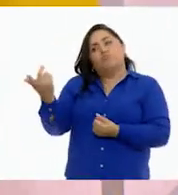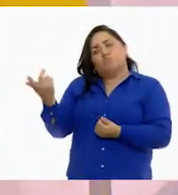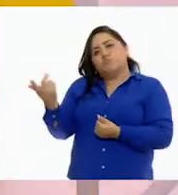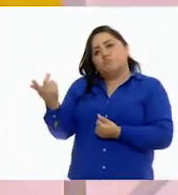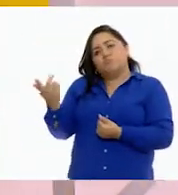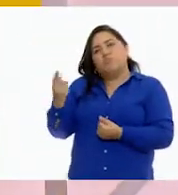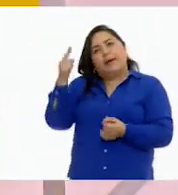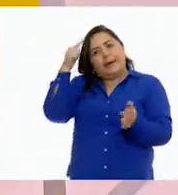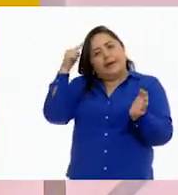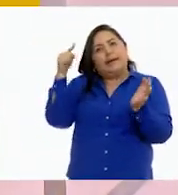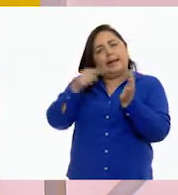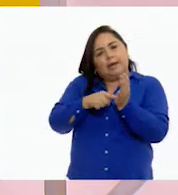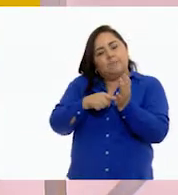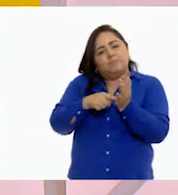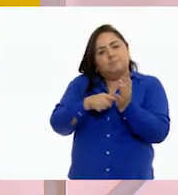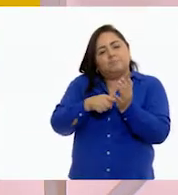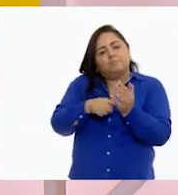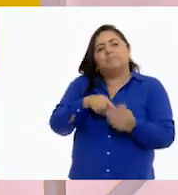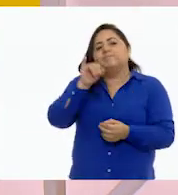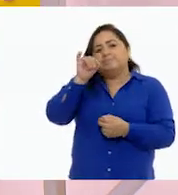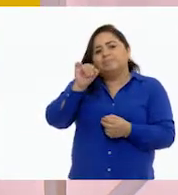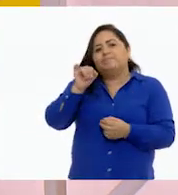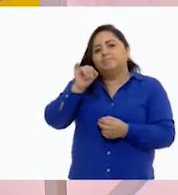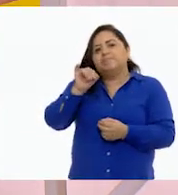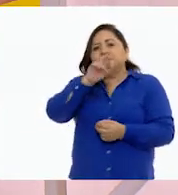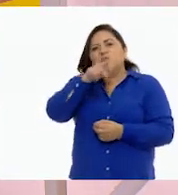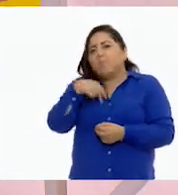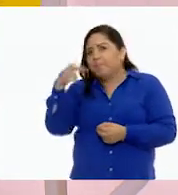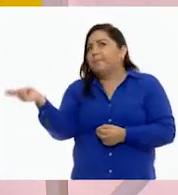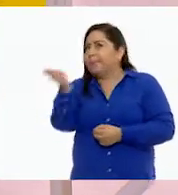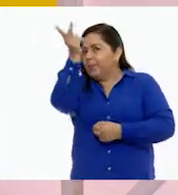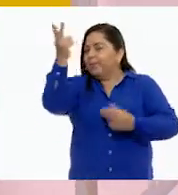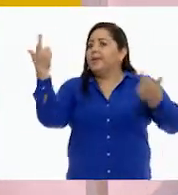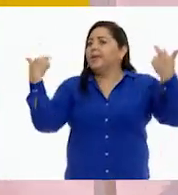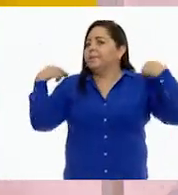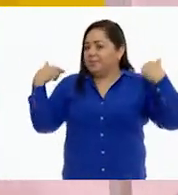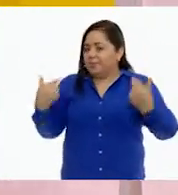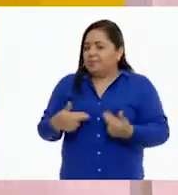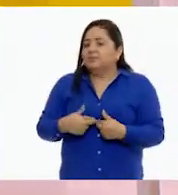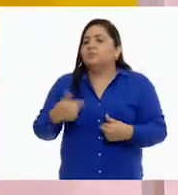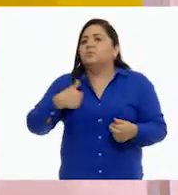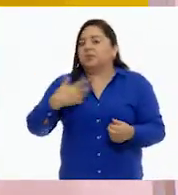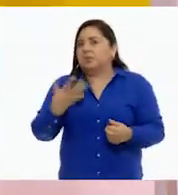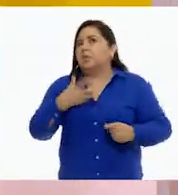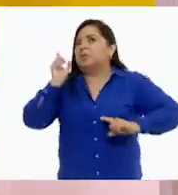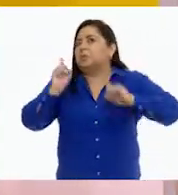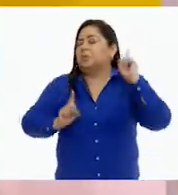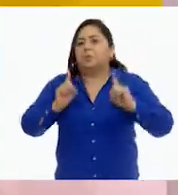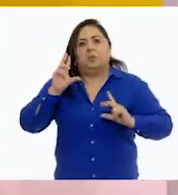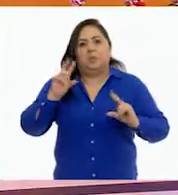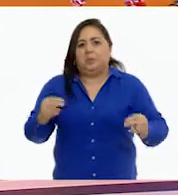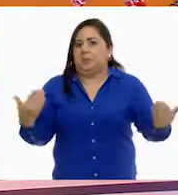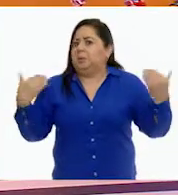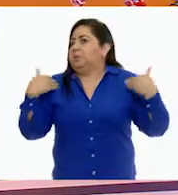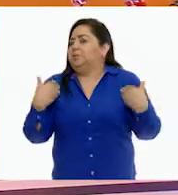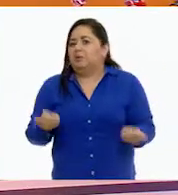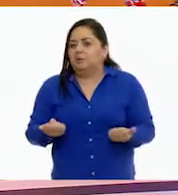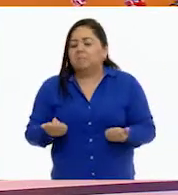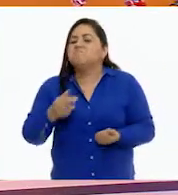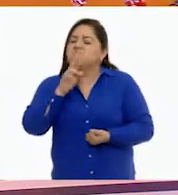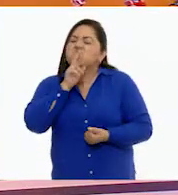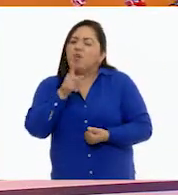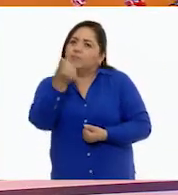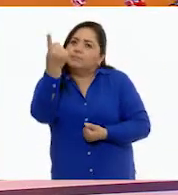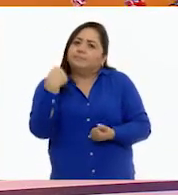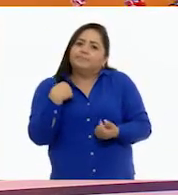Pues, creo que justo le preguntaría a la maestra que tenga una duda y que no entendí y que si es